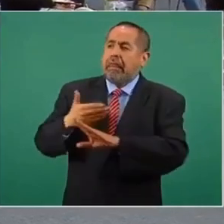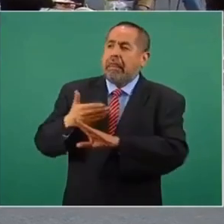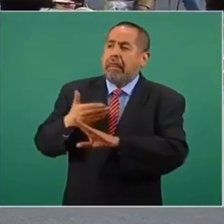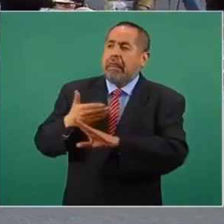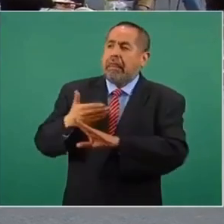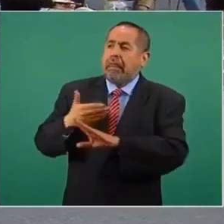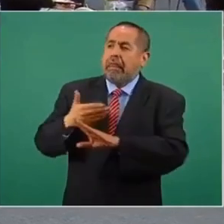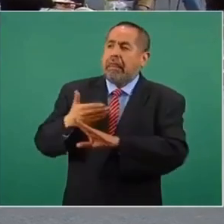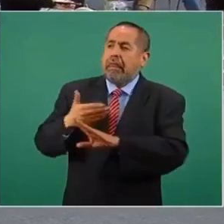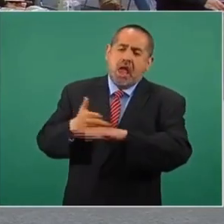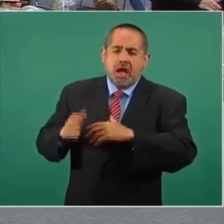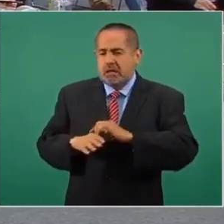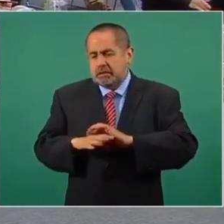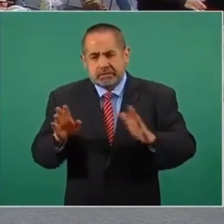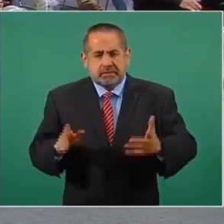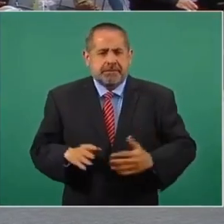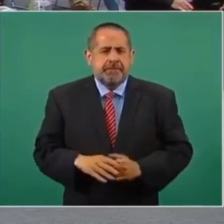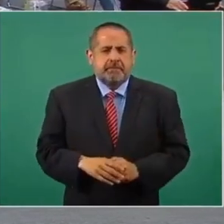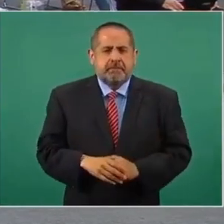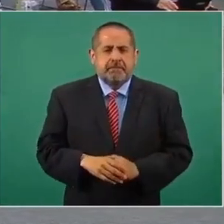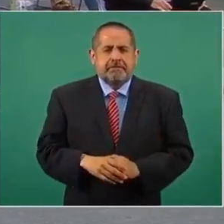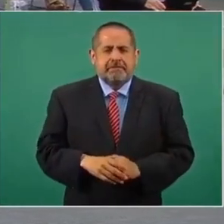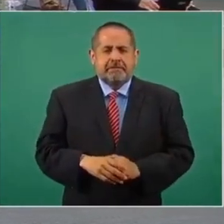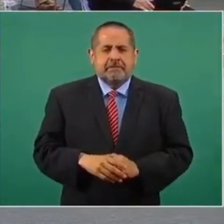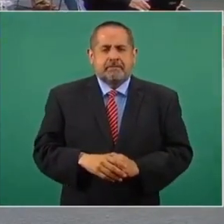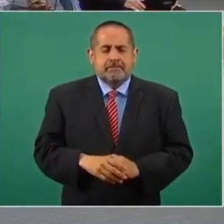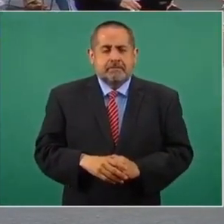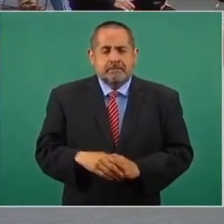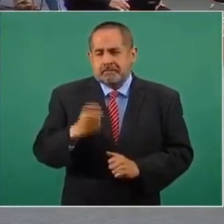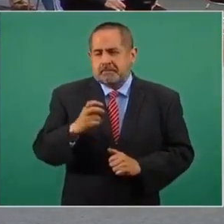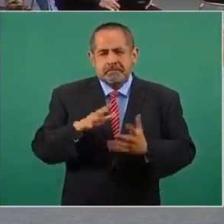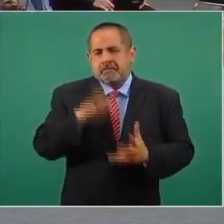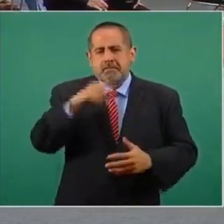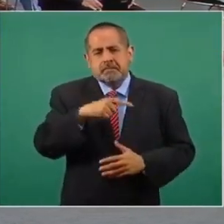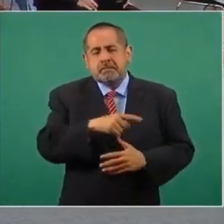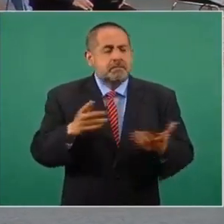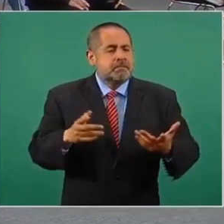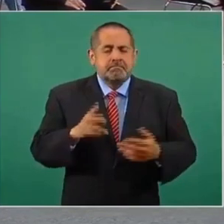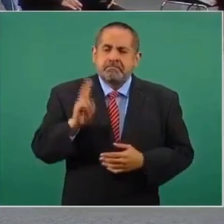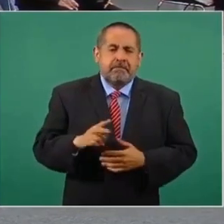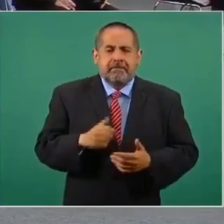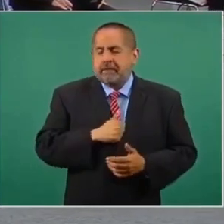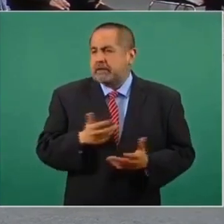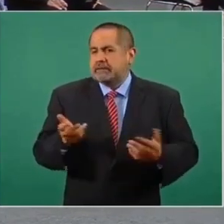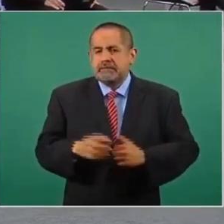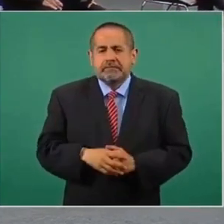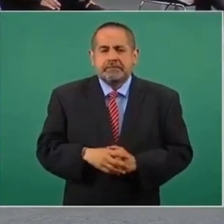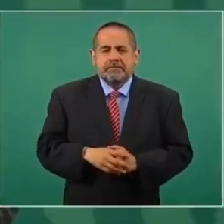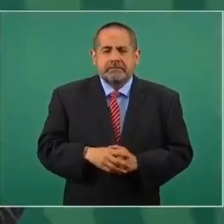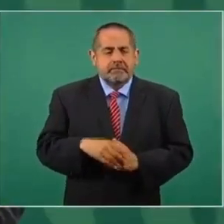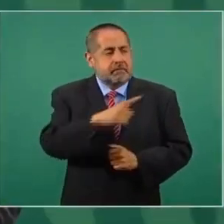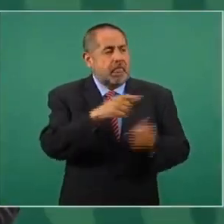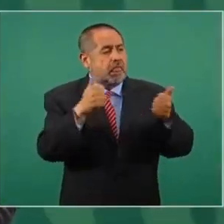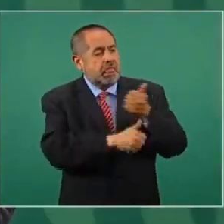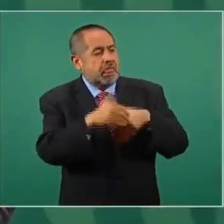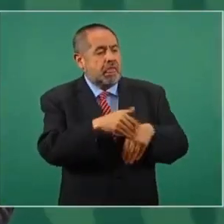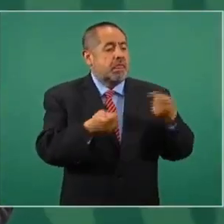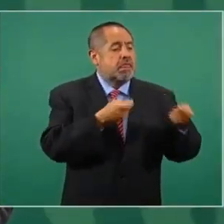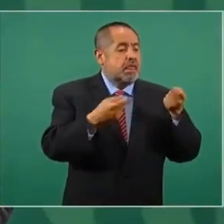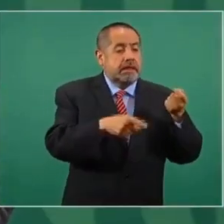La mayoría de los medios está, desgraciadamente, al servicio